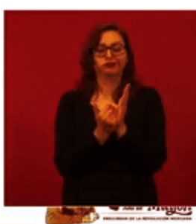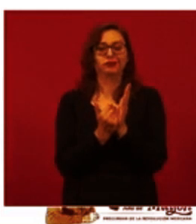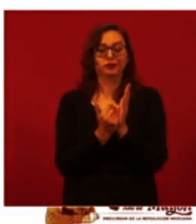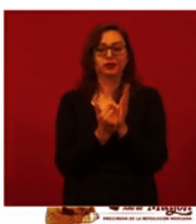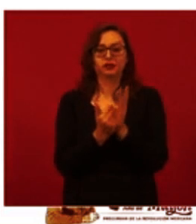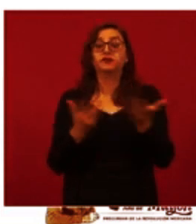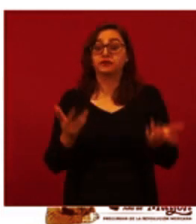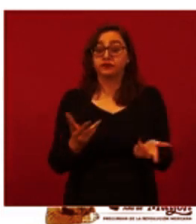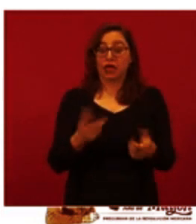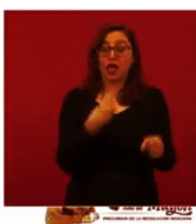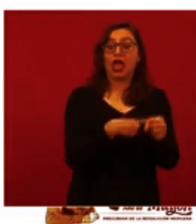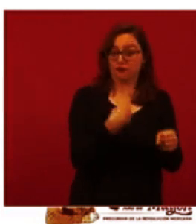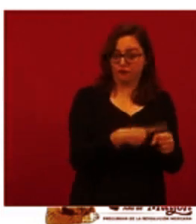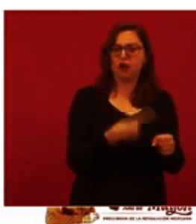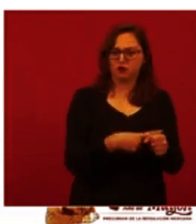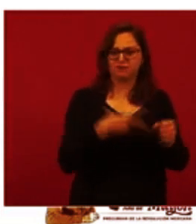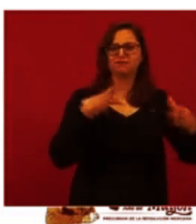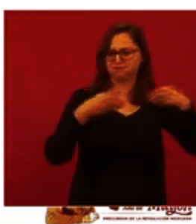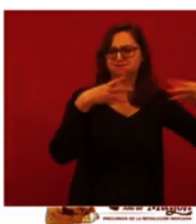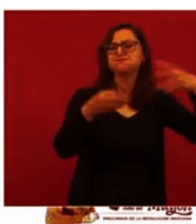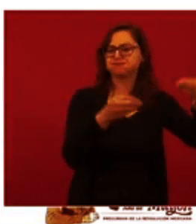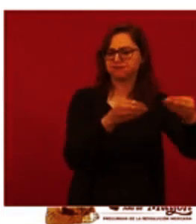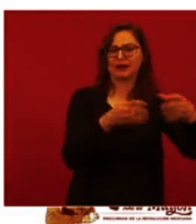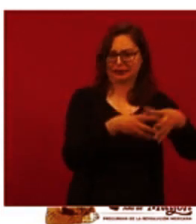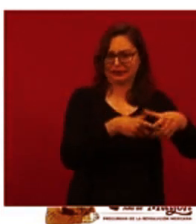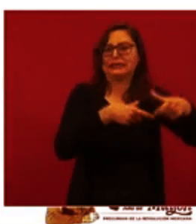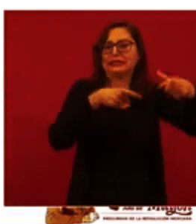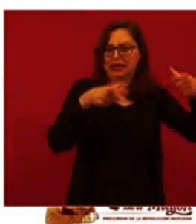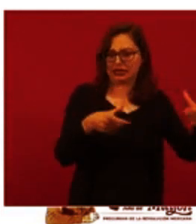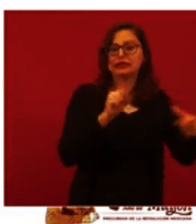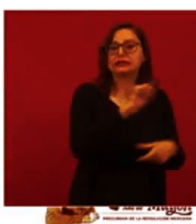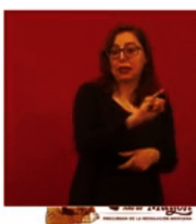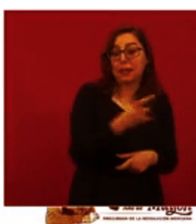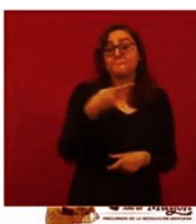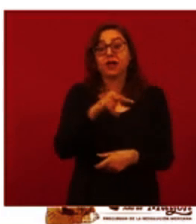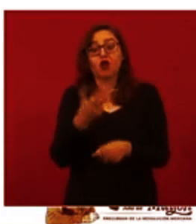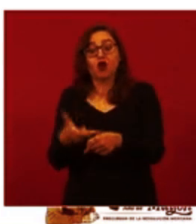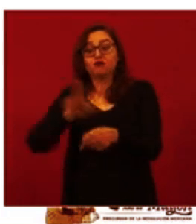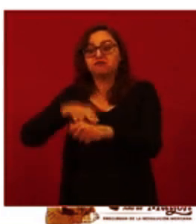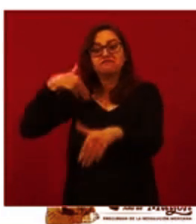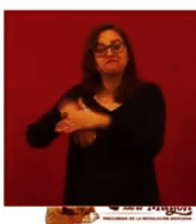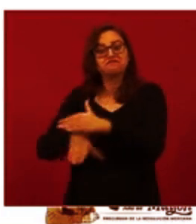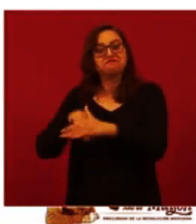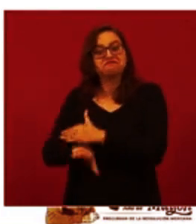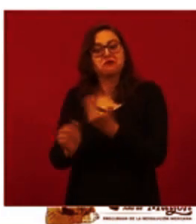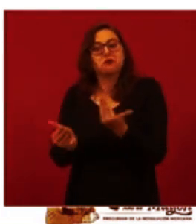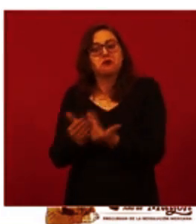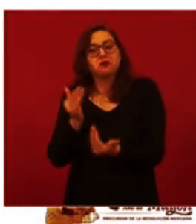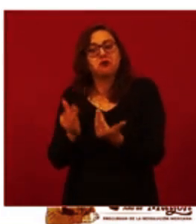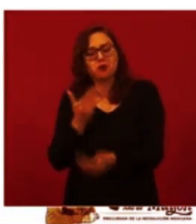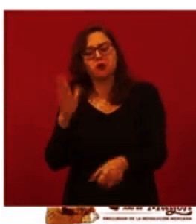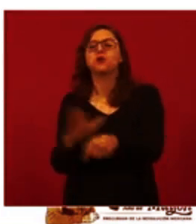de casos sí fue más grande, pero en el número de hospitalizados ya no fue más grande, porque la vacunación hizo su